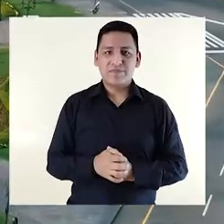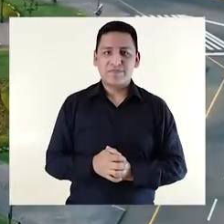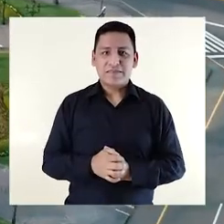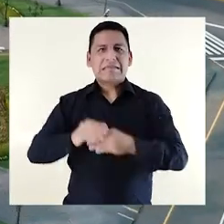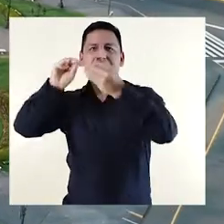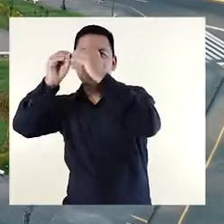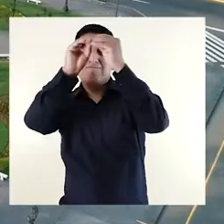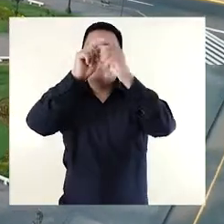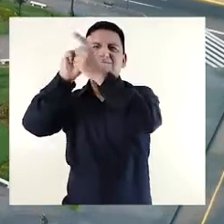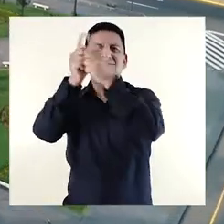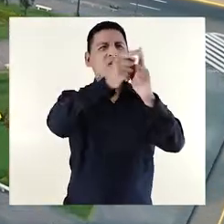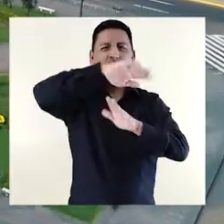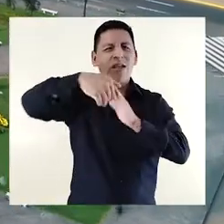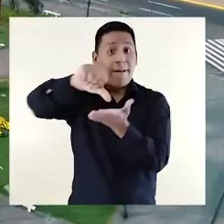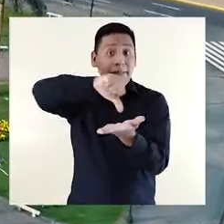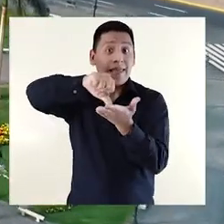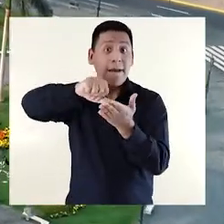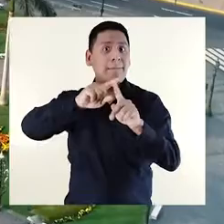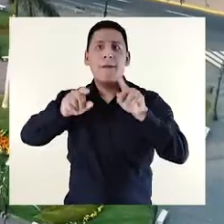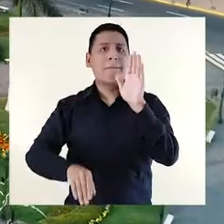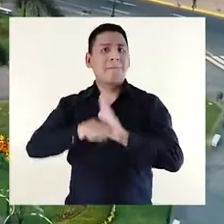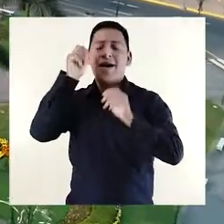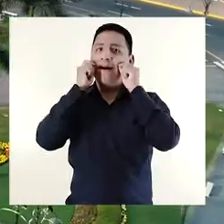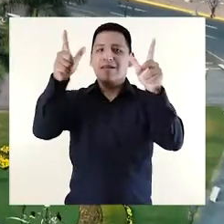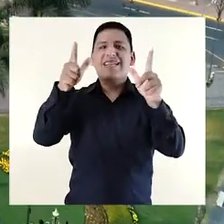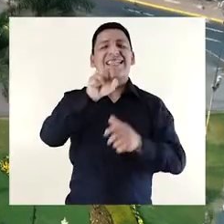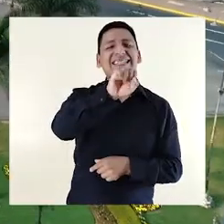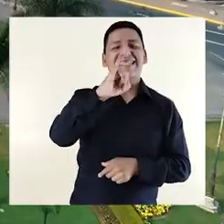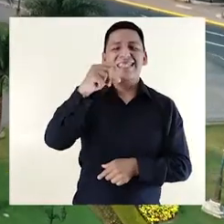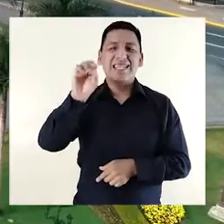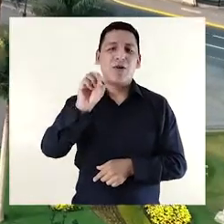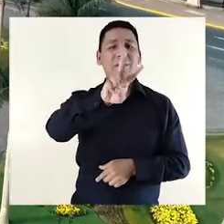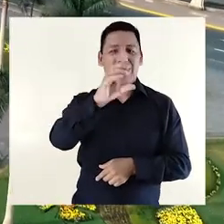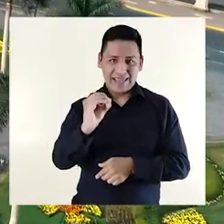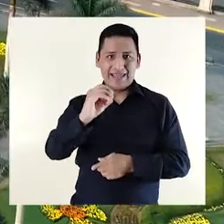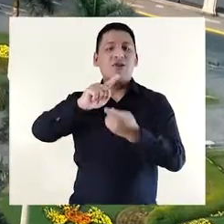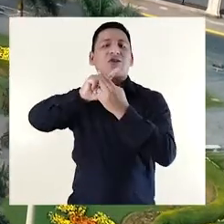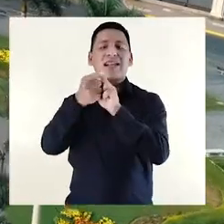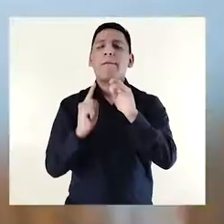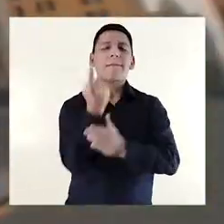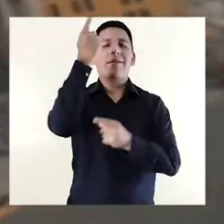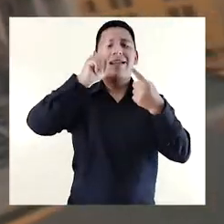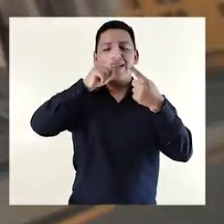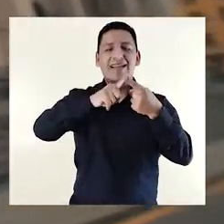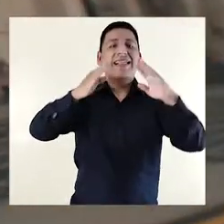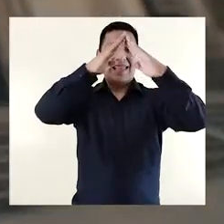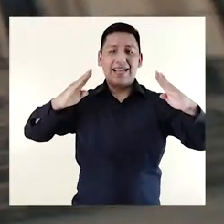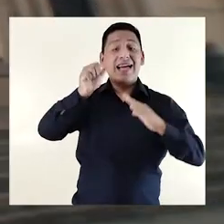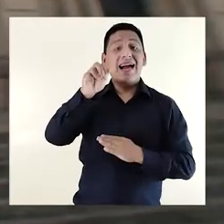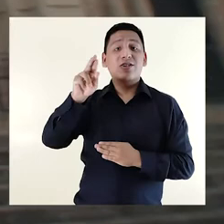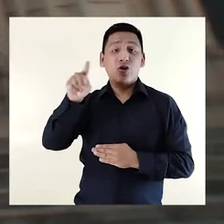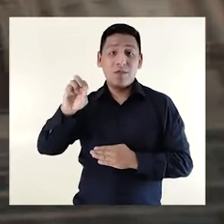remodelaciones y cambios de aspecto de la plaza, pero lo más notorio sucede en el siglo XX, con el cambio primero del Palacio